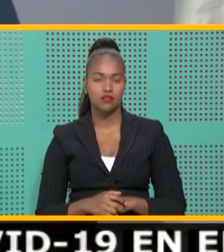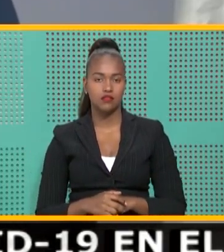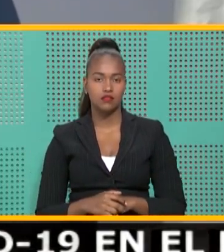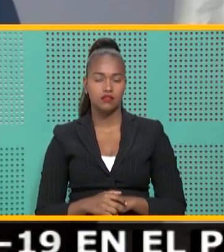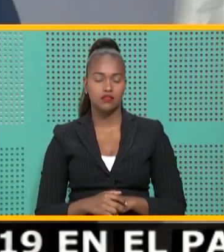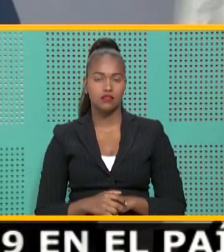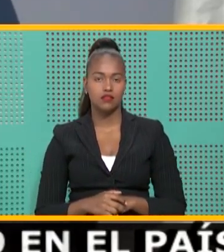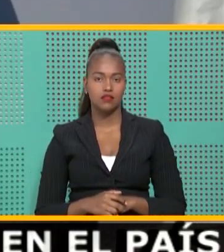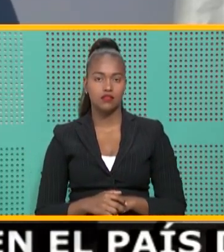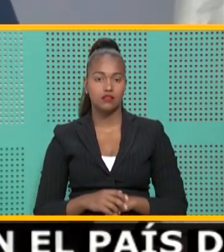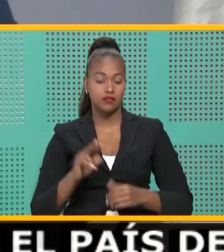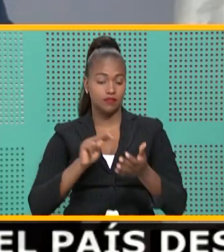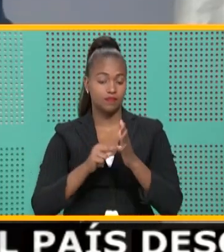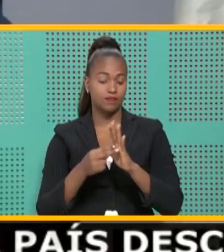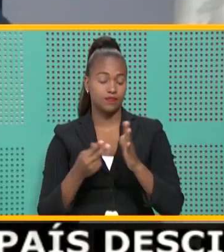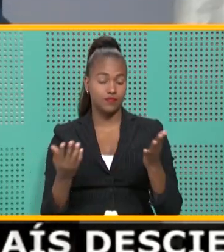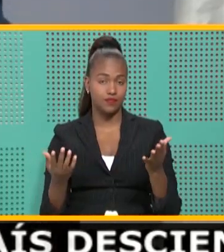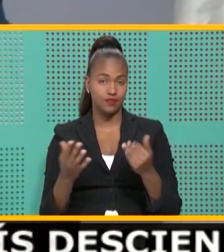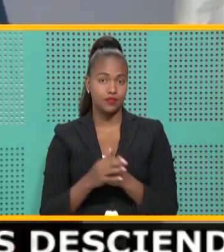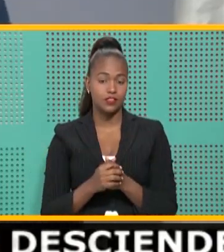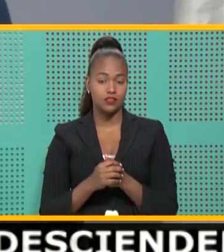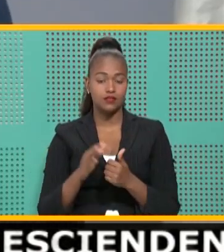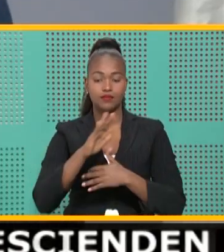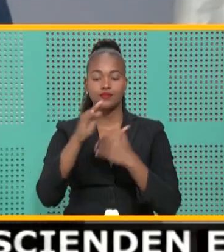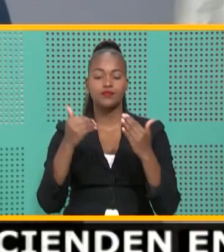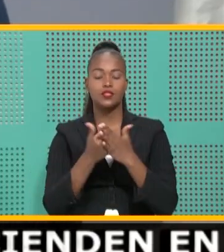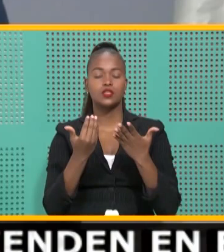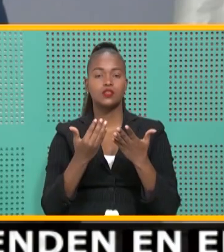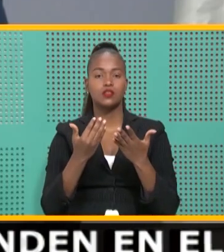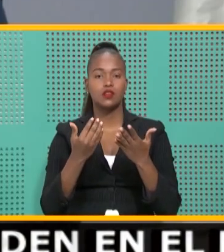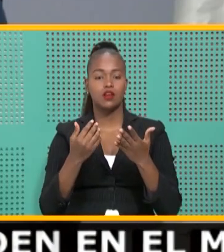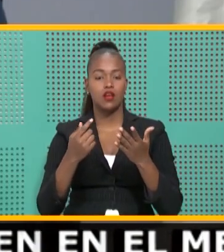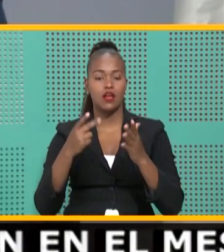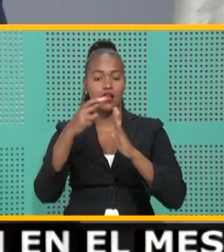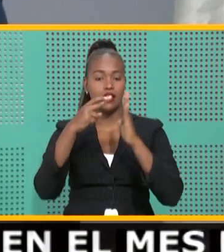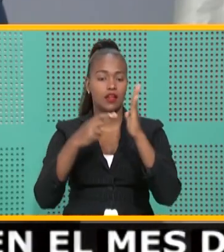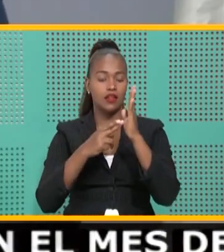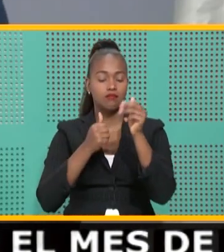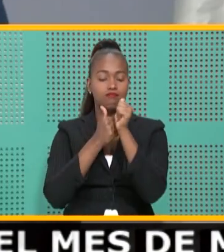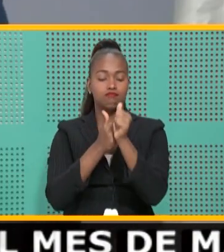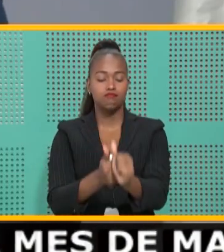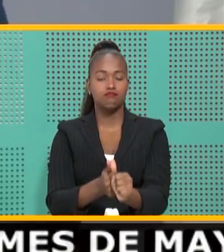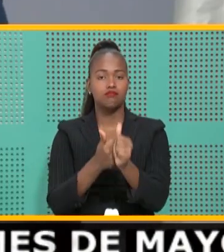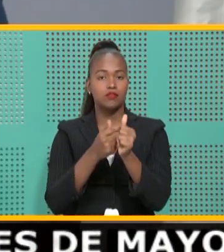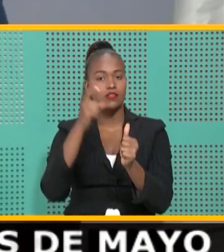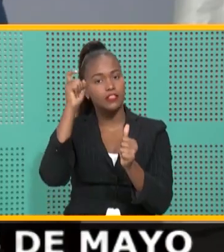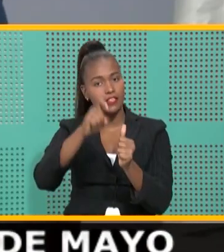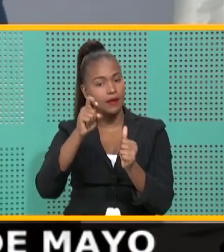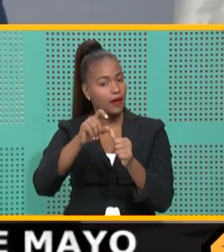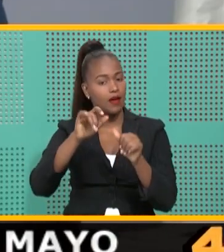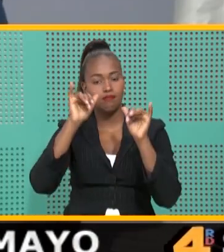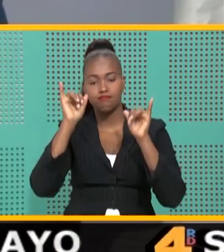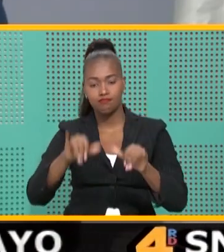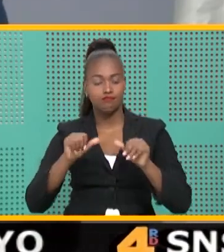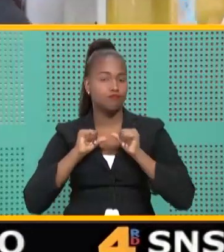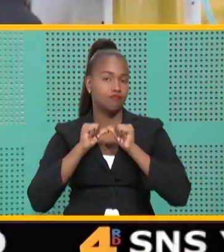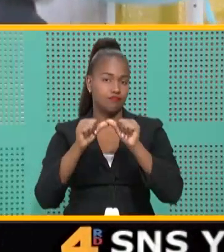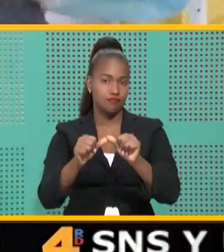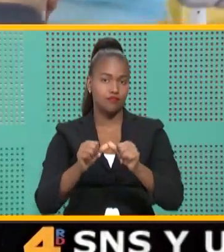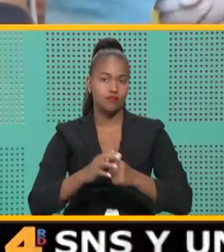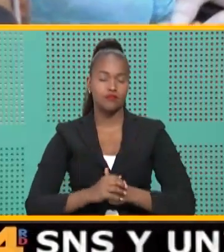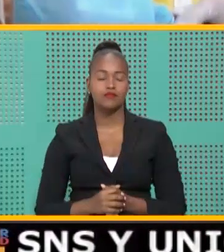De manera pues que todas las medidas de higiene siguen teniendo la misma vigencia.